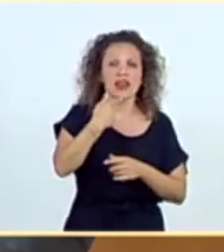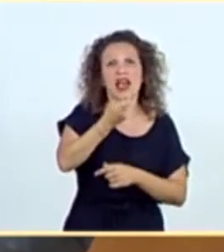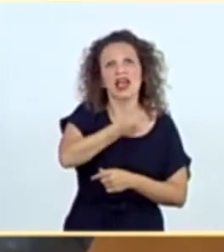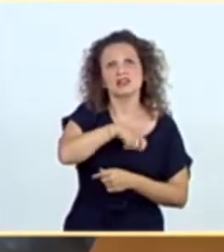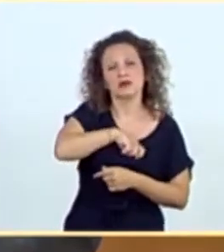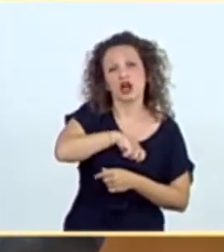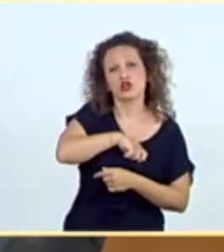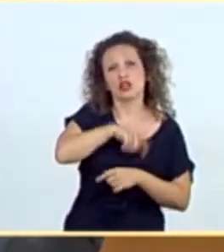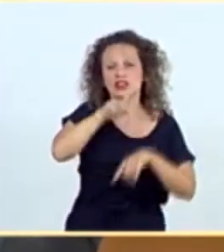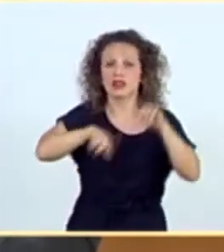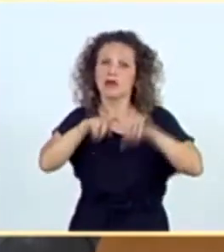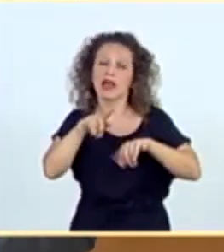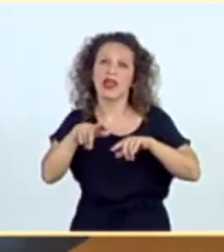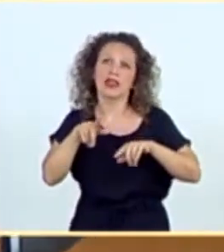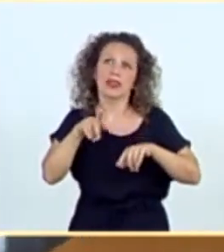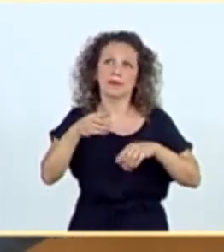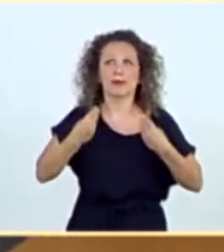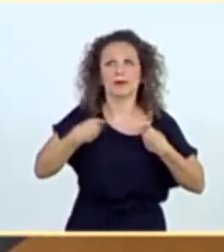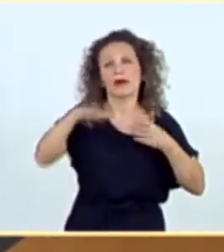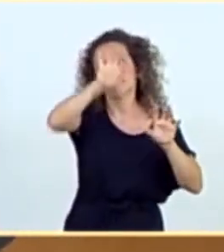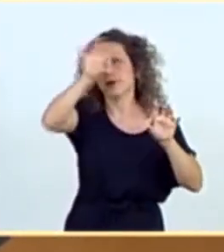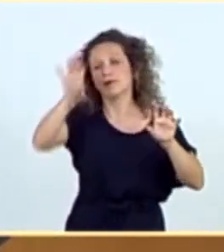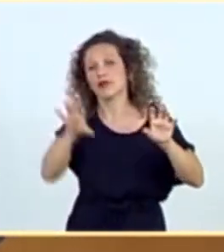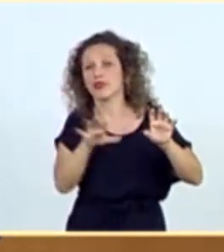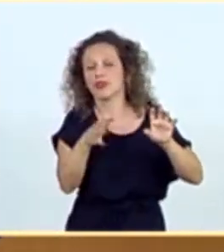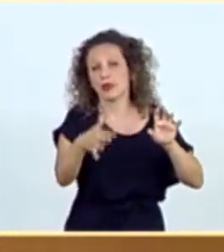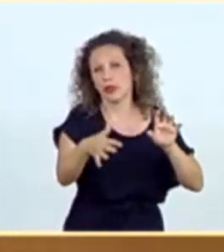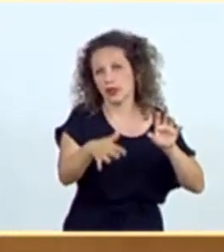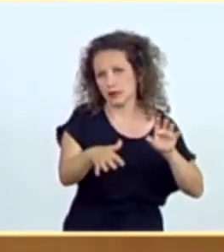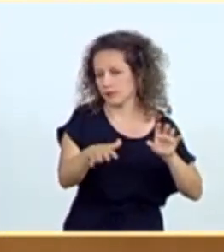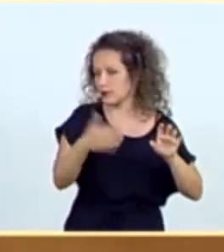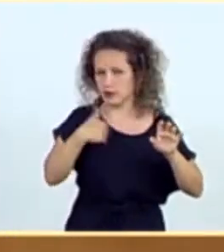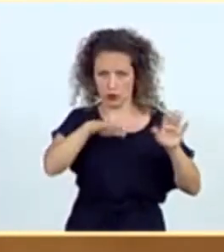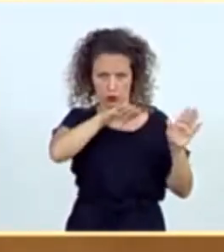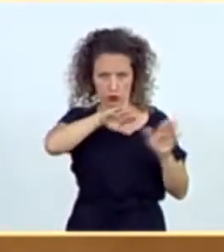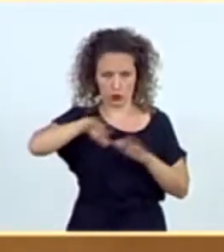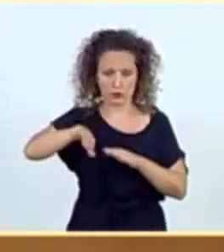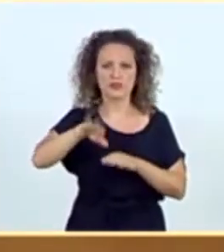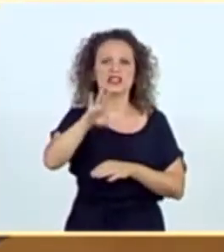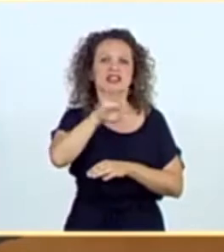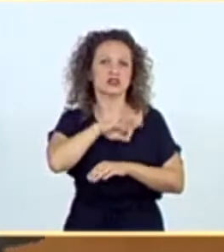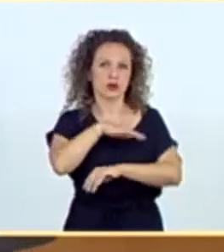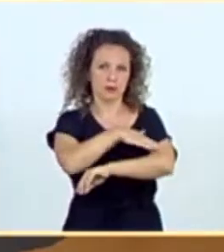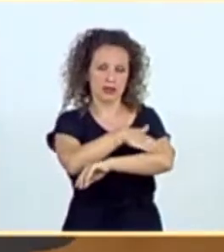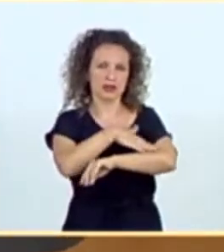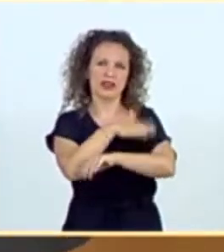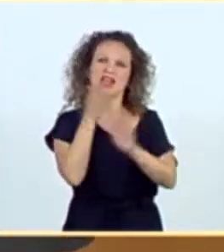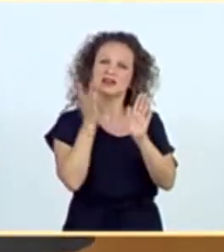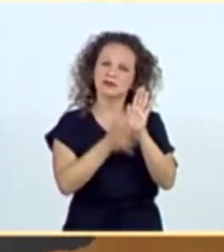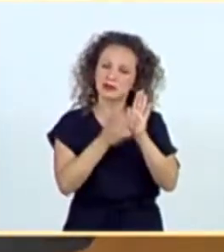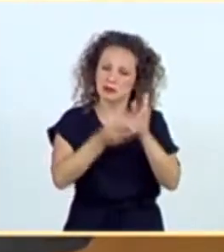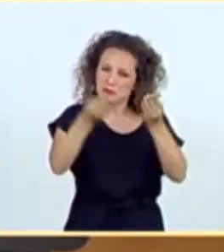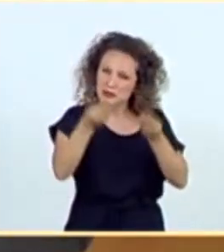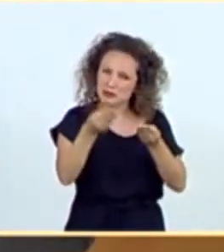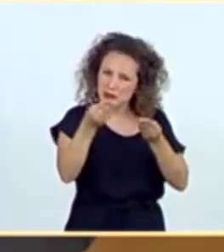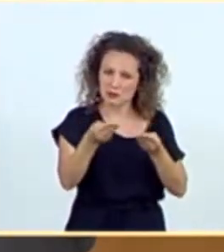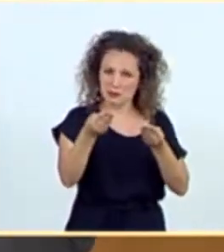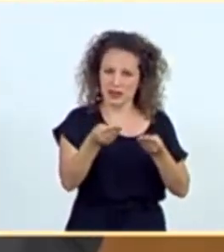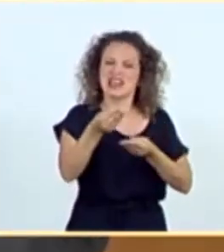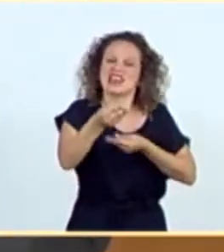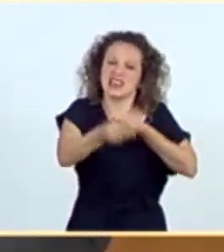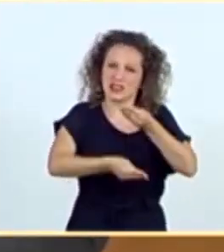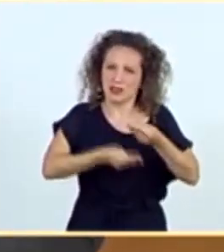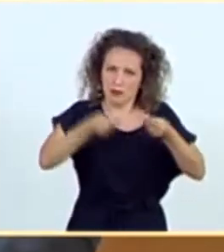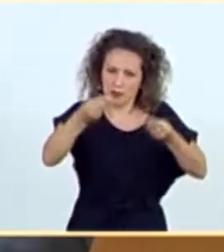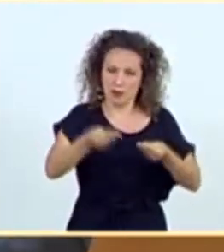dependiendo del lugar donde residimos? Termino. Señor ministro, dé explicaciones de lo que va a hacer y hágalo. Espero que esta vez no le